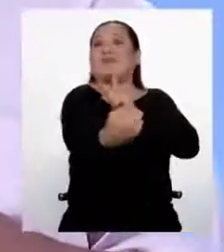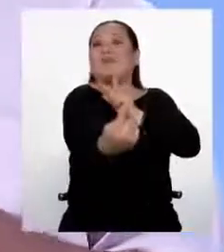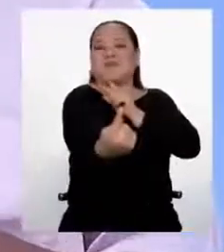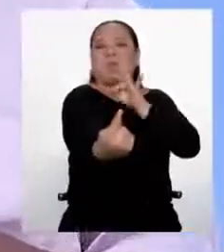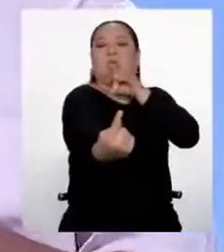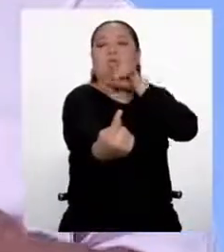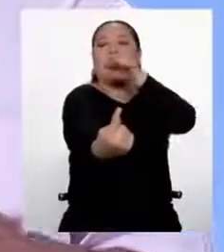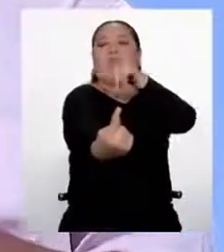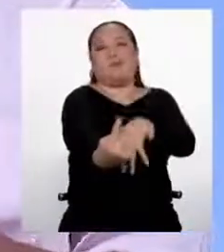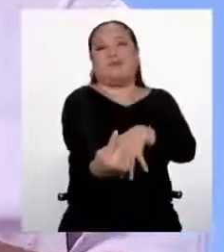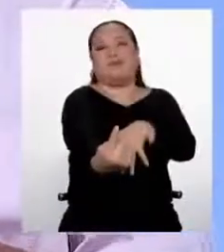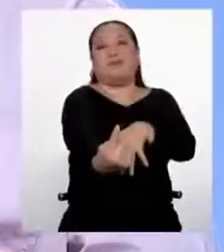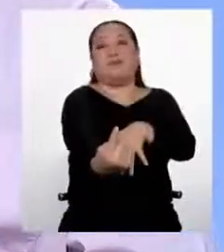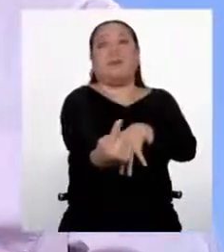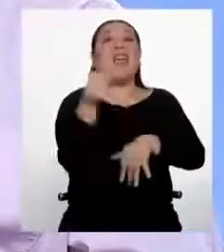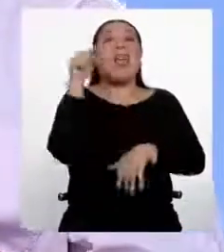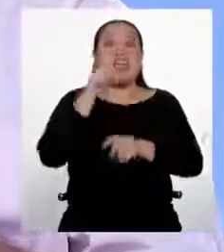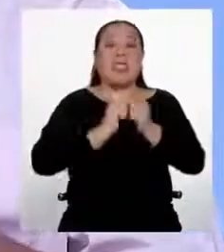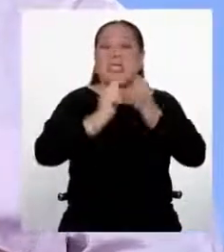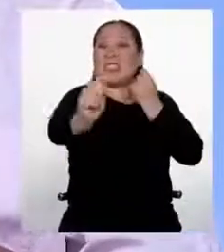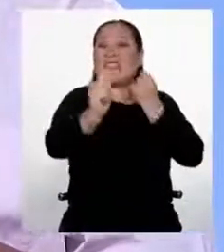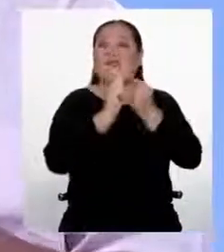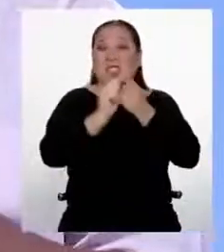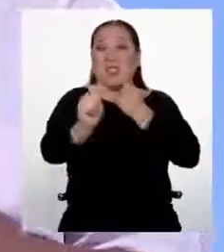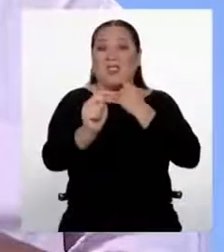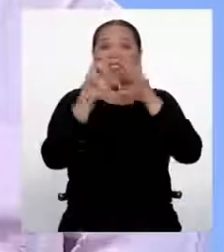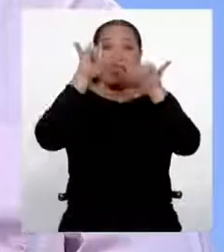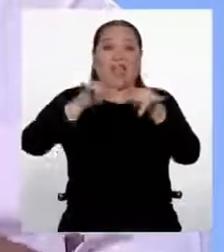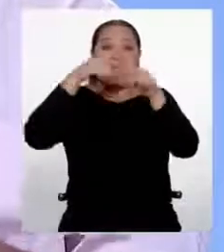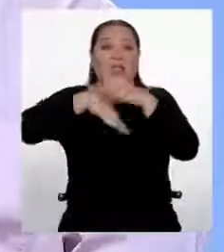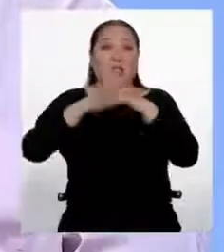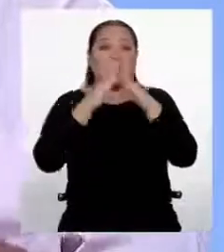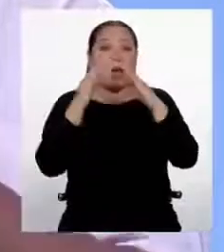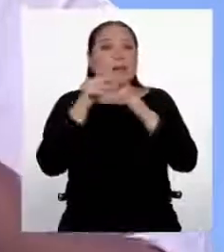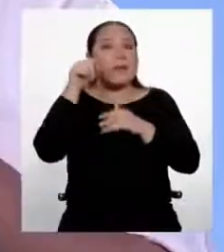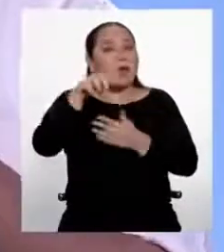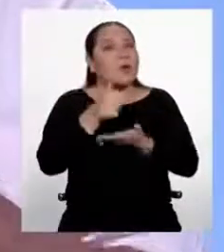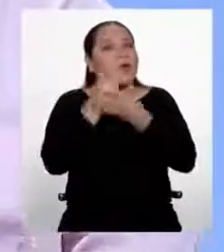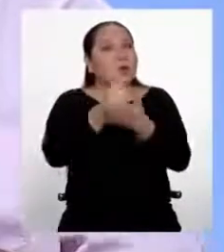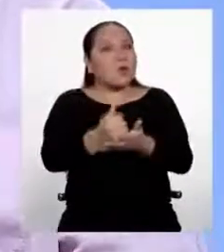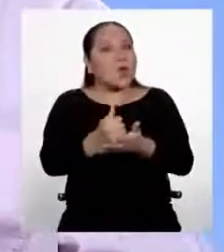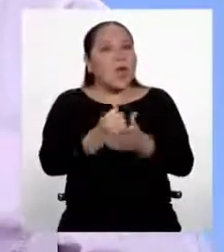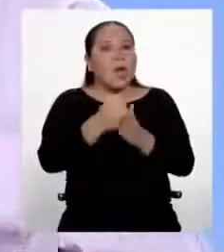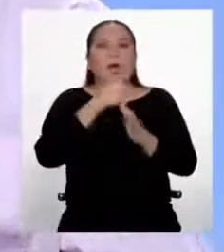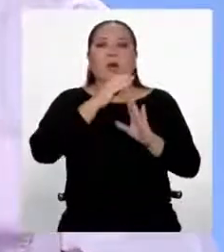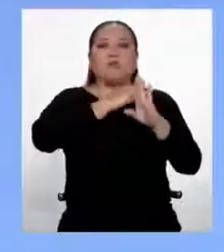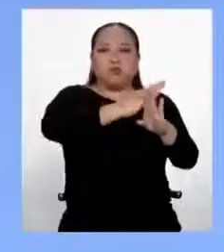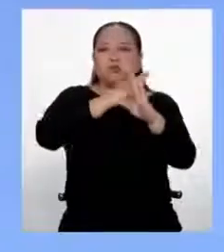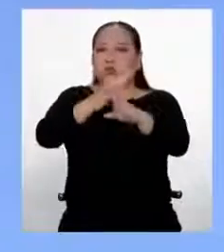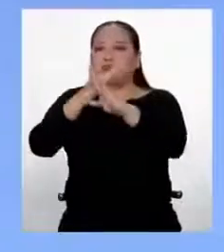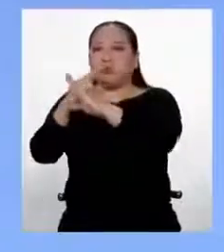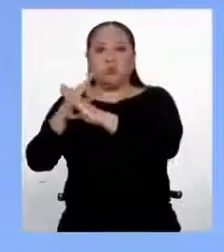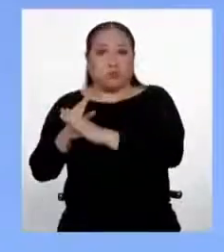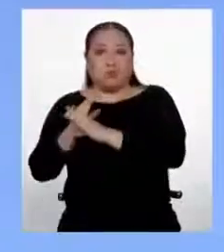intervención de seguridad de salud pública que implica minimizar la exposición a las personas infectadas